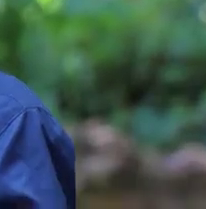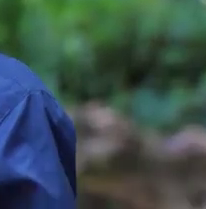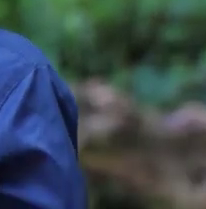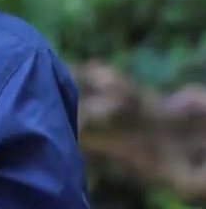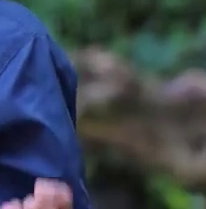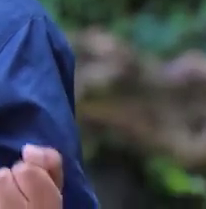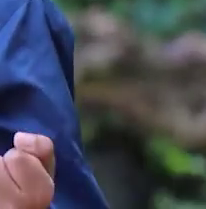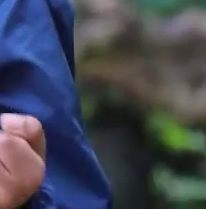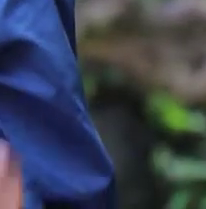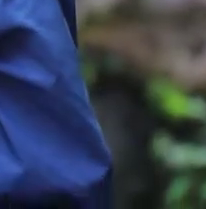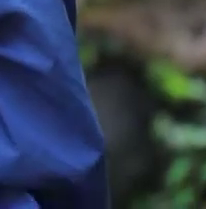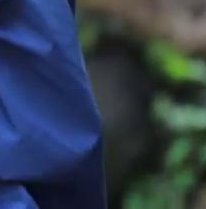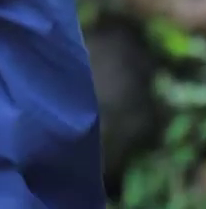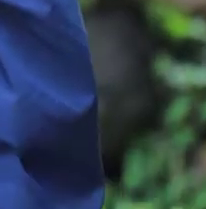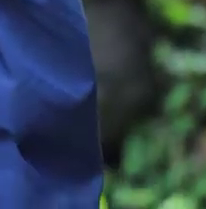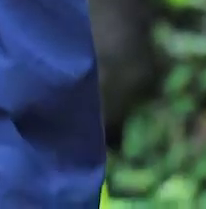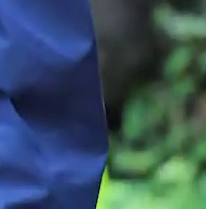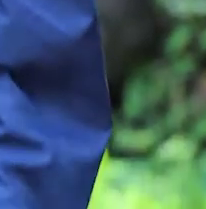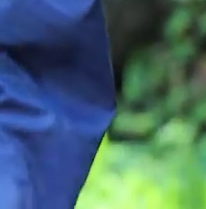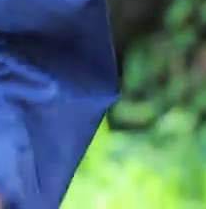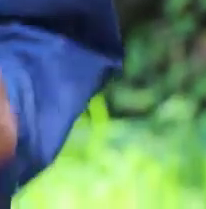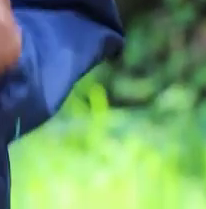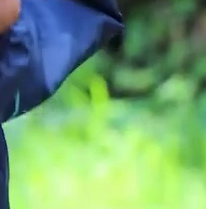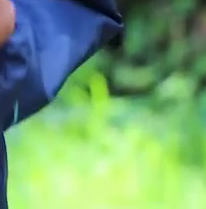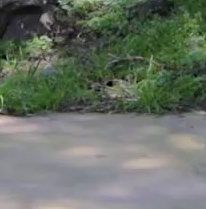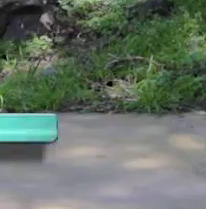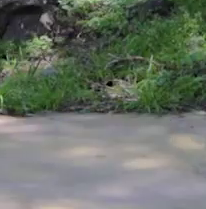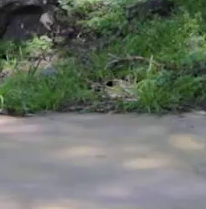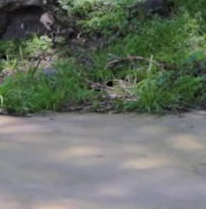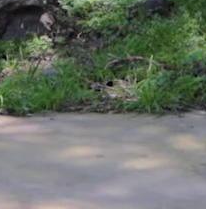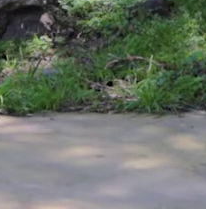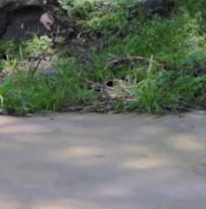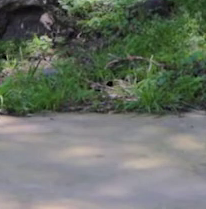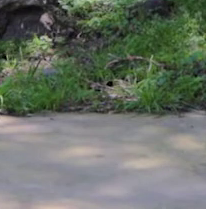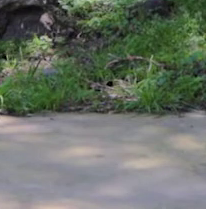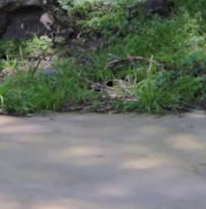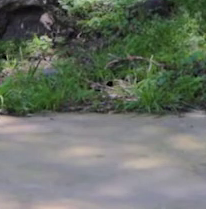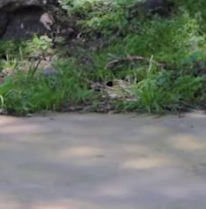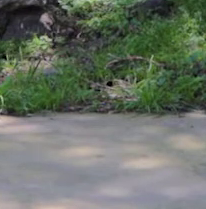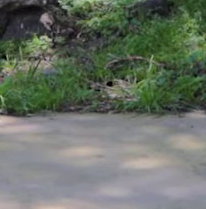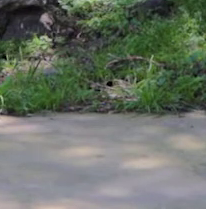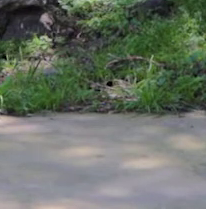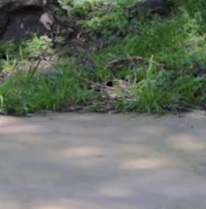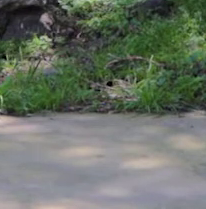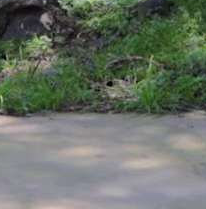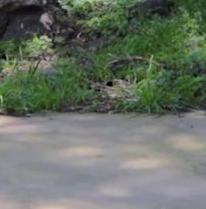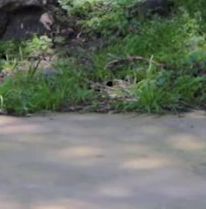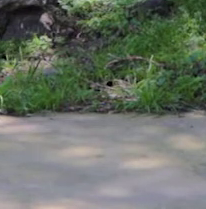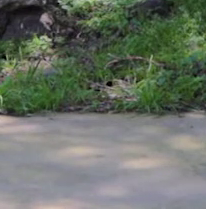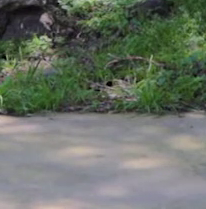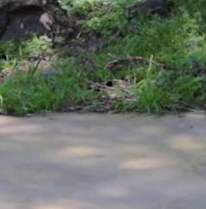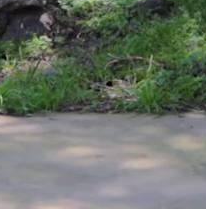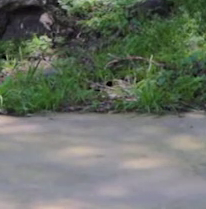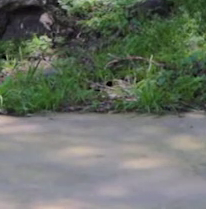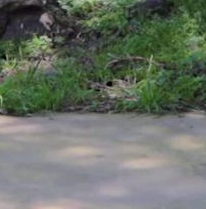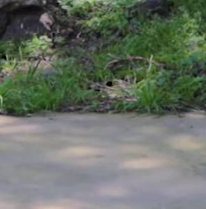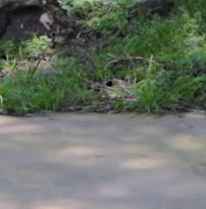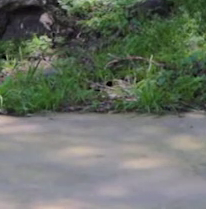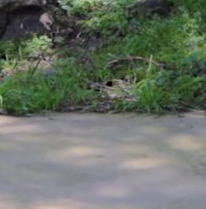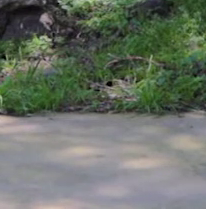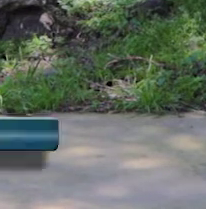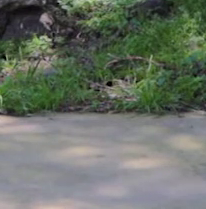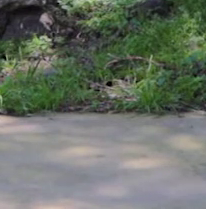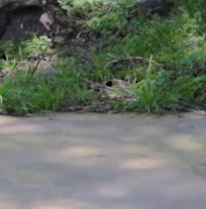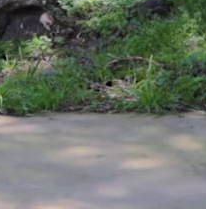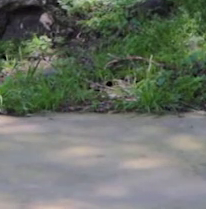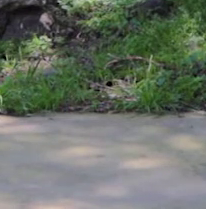Flexionamos. A 90 grados. Bajamos. Flexión. Extensión. Flexión. Extensión. Muy bien, Jair.